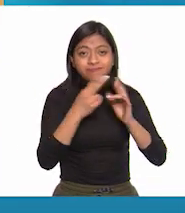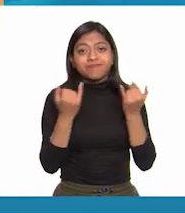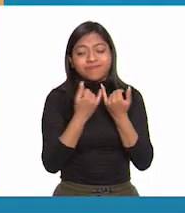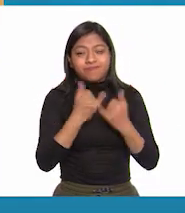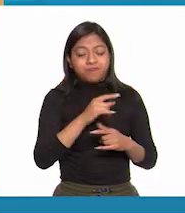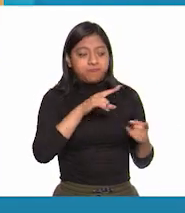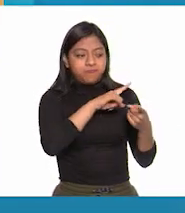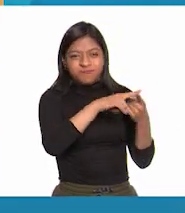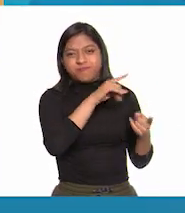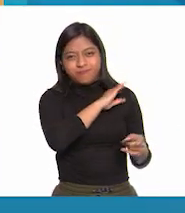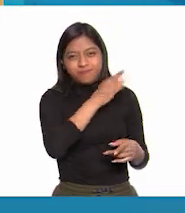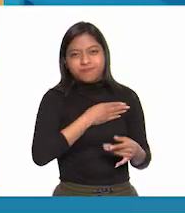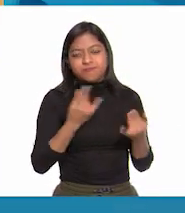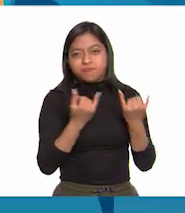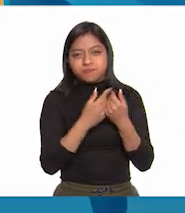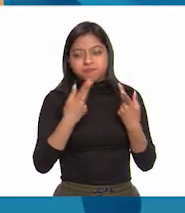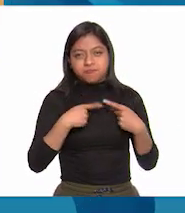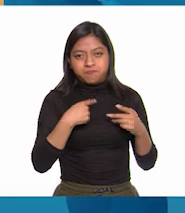mestizos.